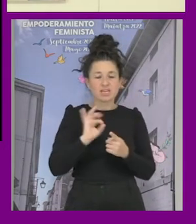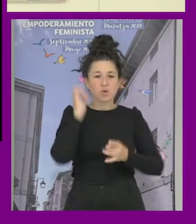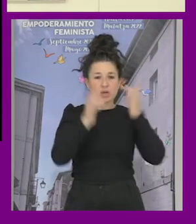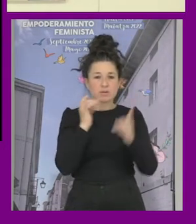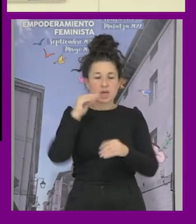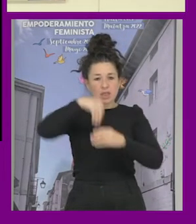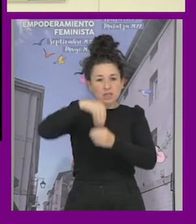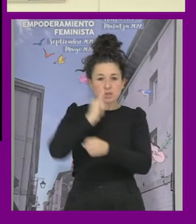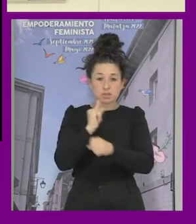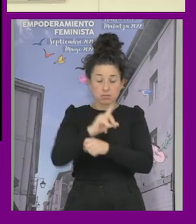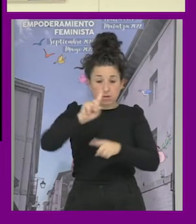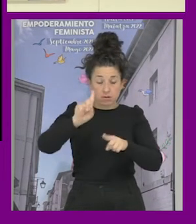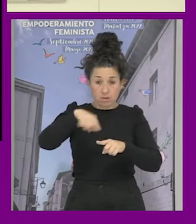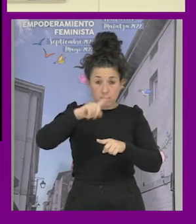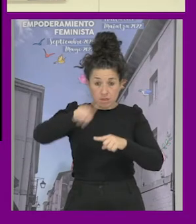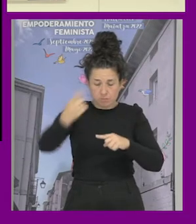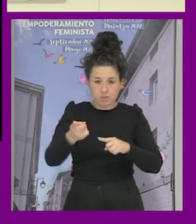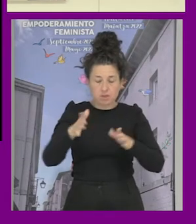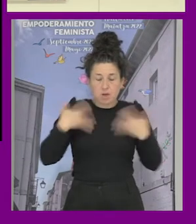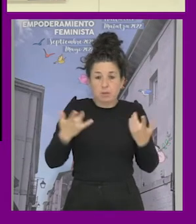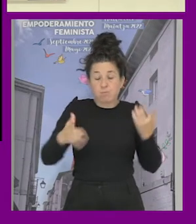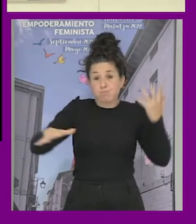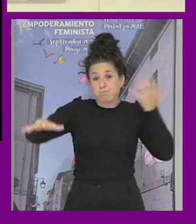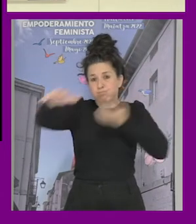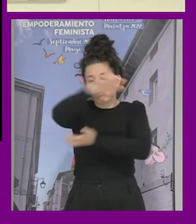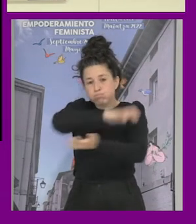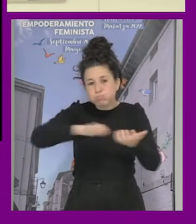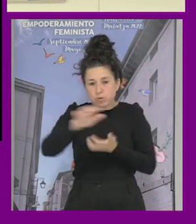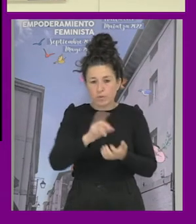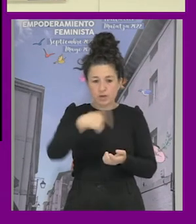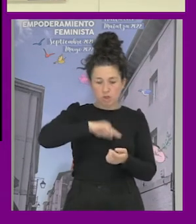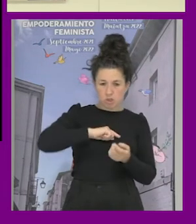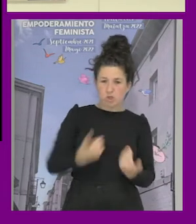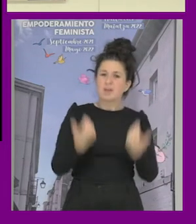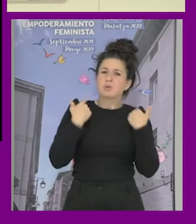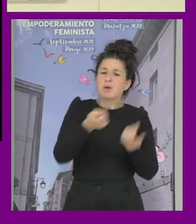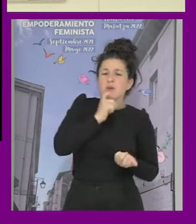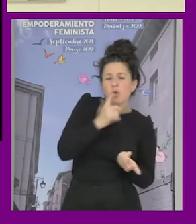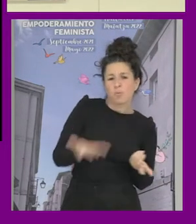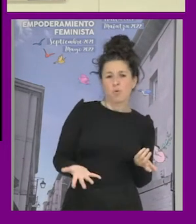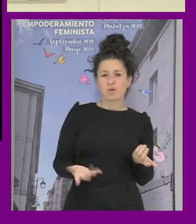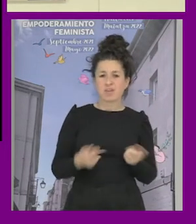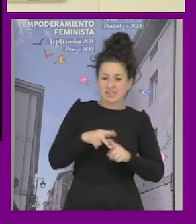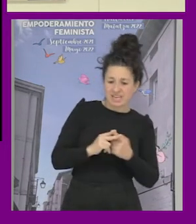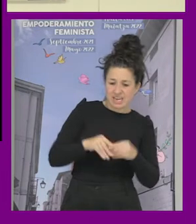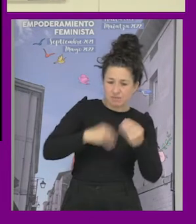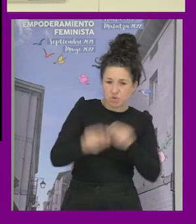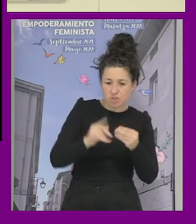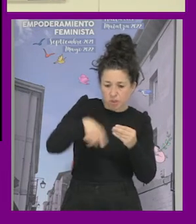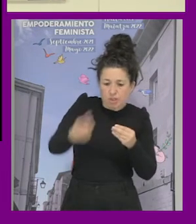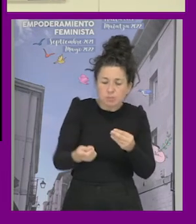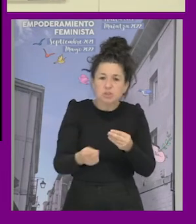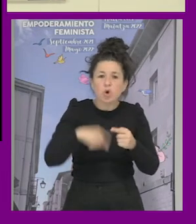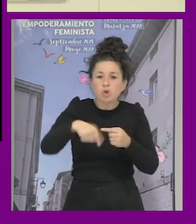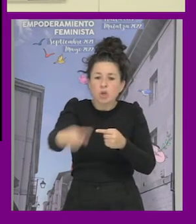instituto y de repente se lía bueno como nos hacemos cargo no sólo de haber hecho el taller sino de del conjunto de lo que ha pasado en el